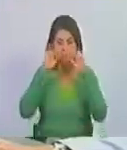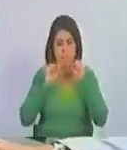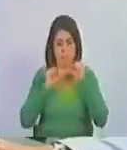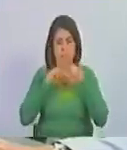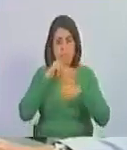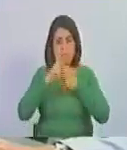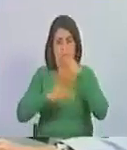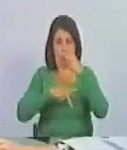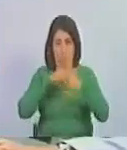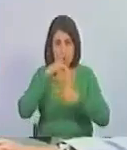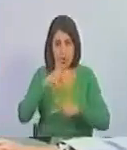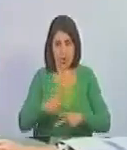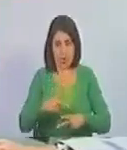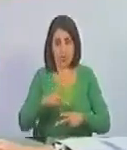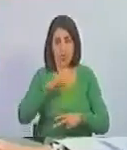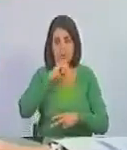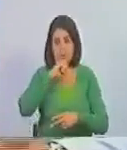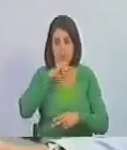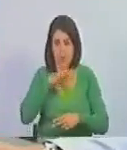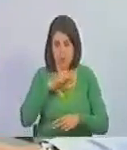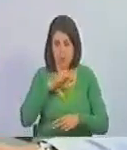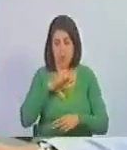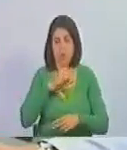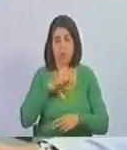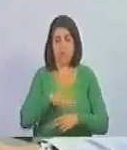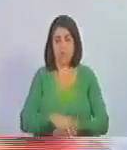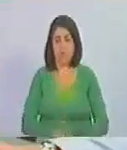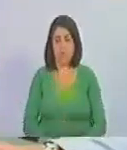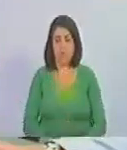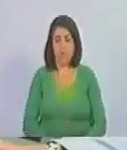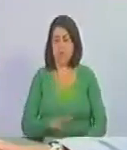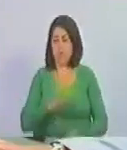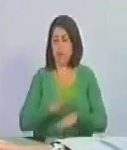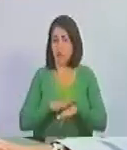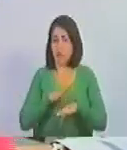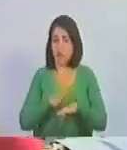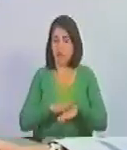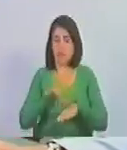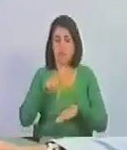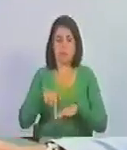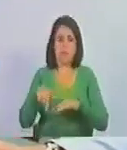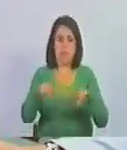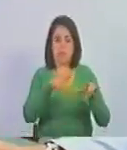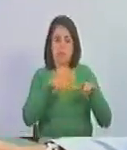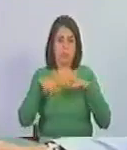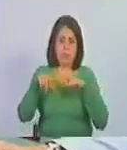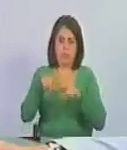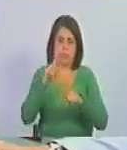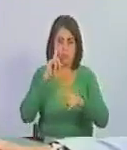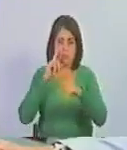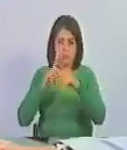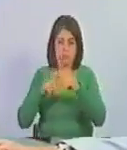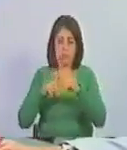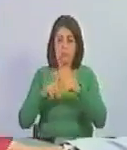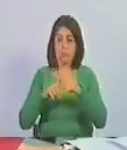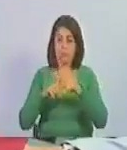política, histórica y dialéctrica de lo que pasa en una situación determinada.